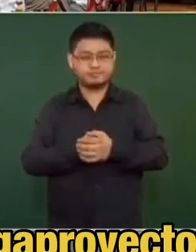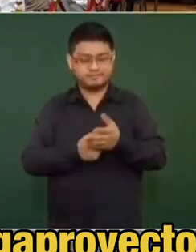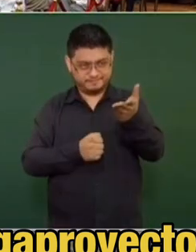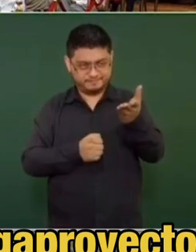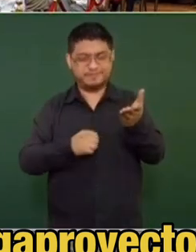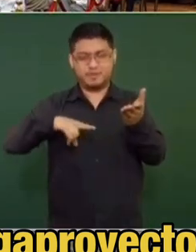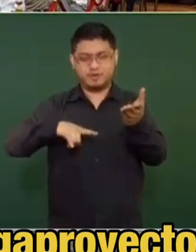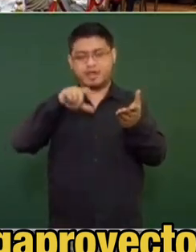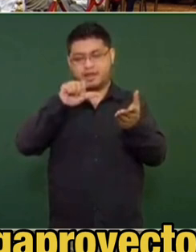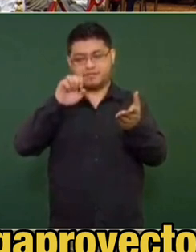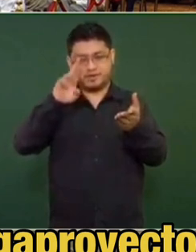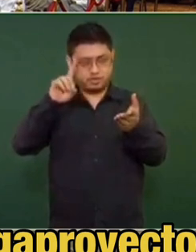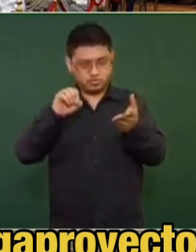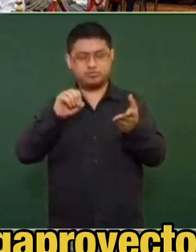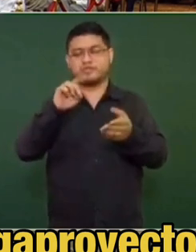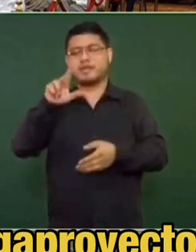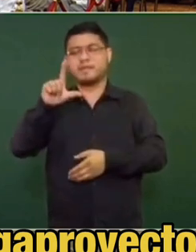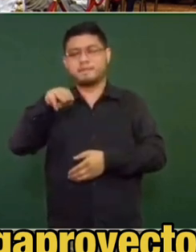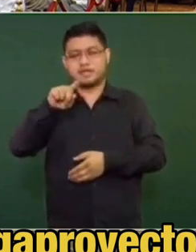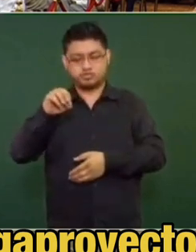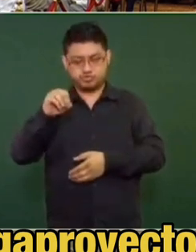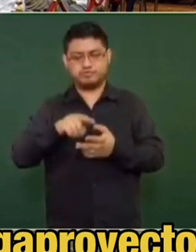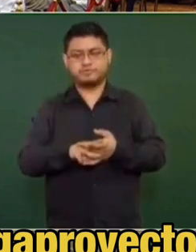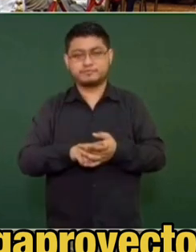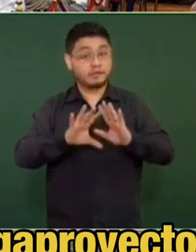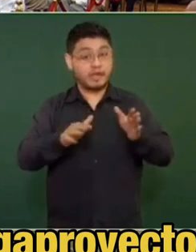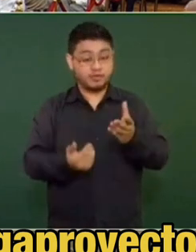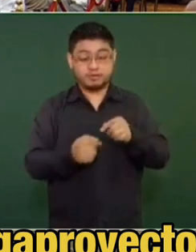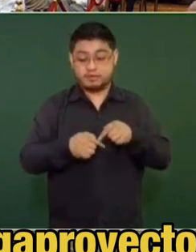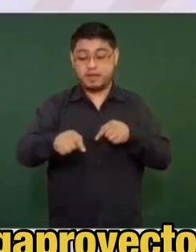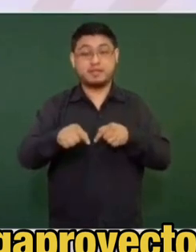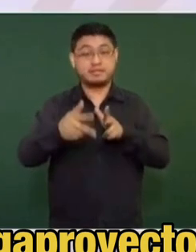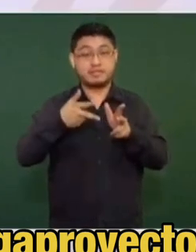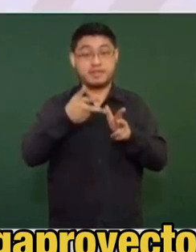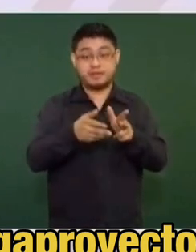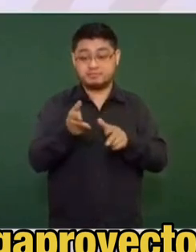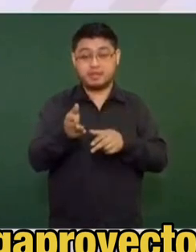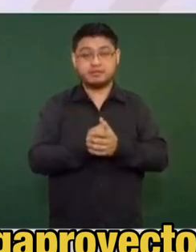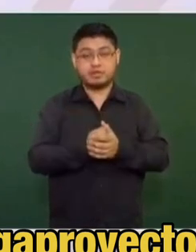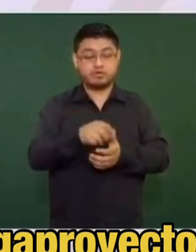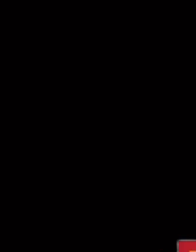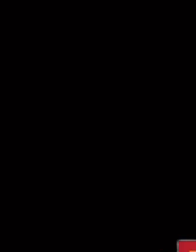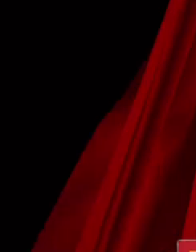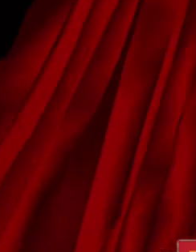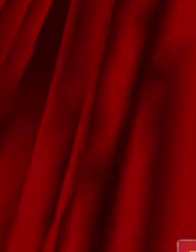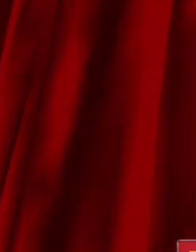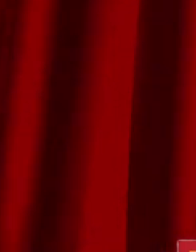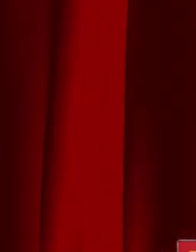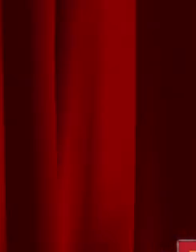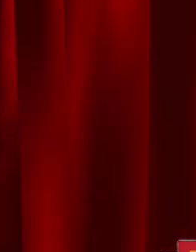pasajeros. Vamos a inaugurar la primera etapa del tren Toluca-Ciudad de México.